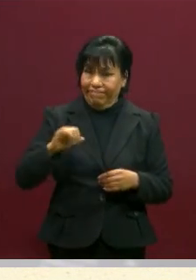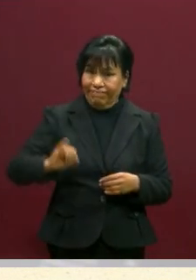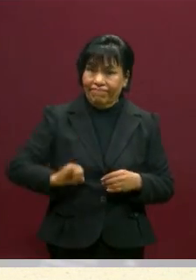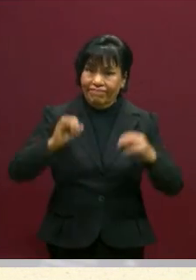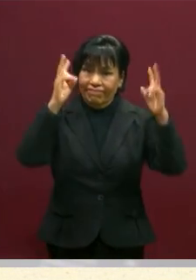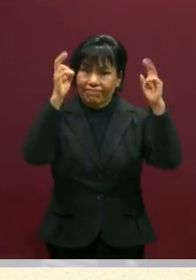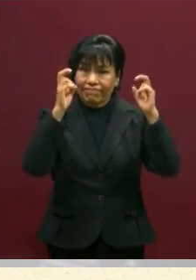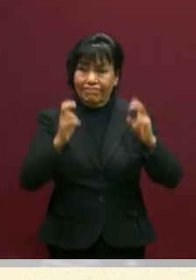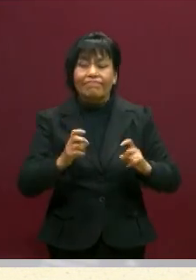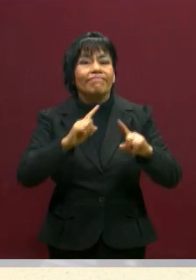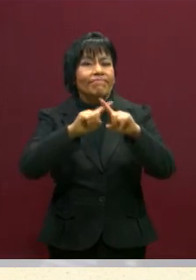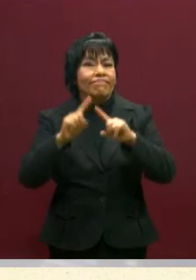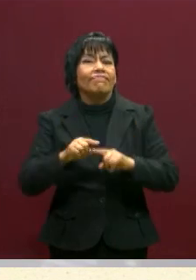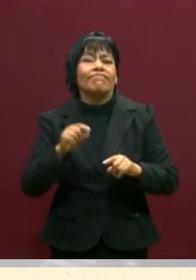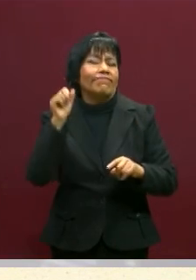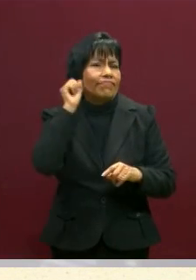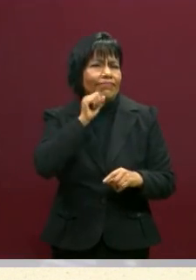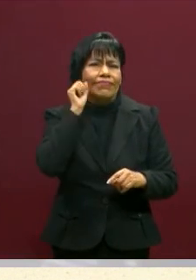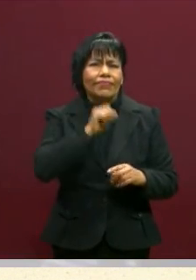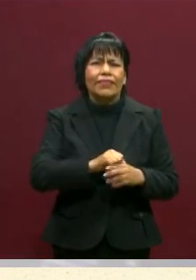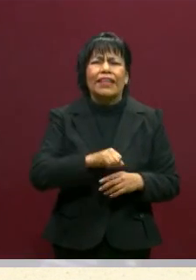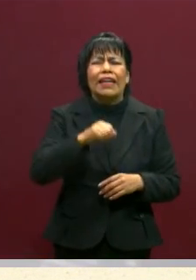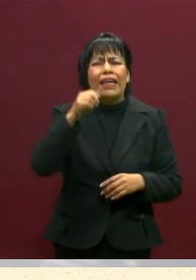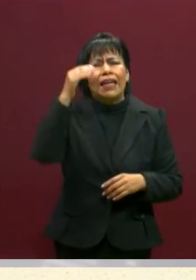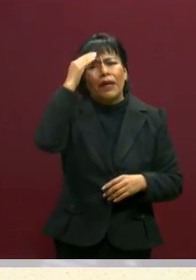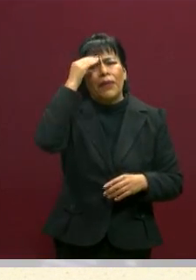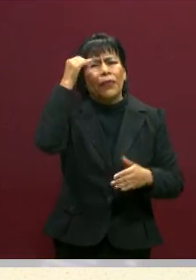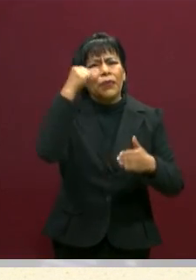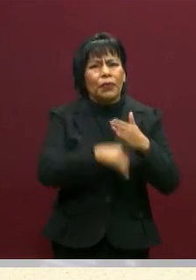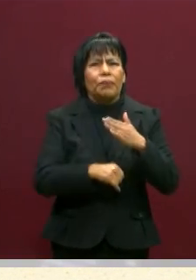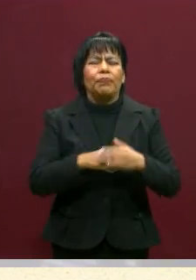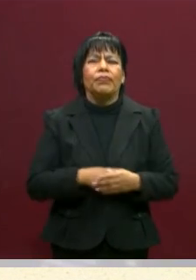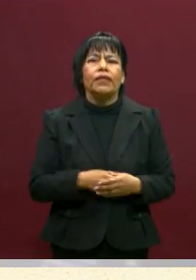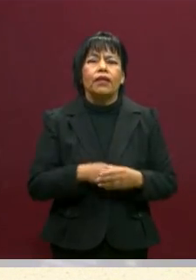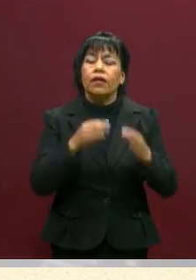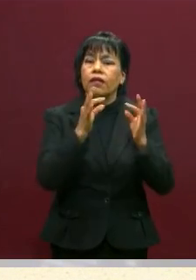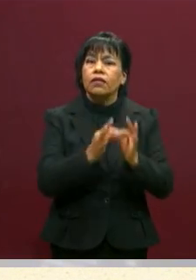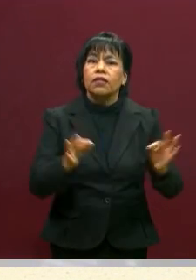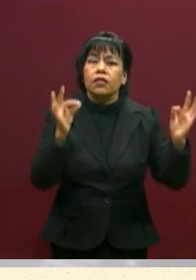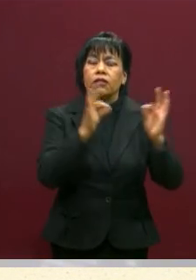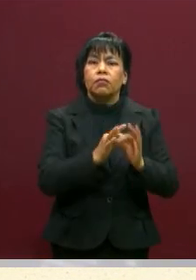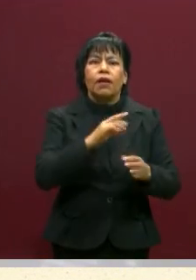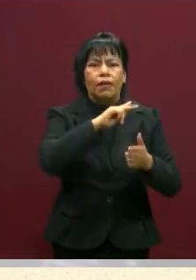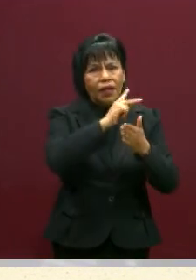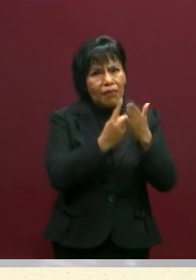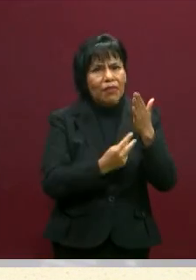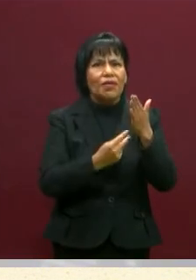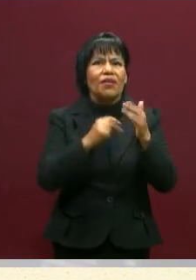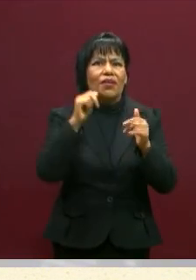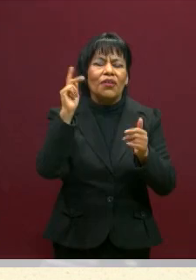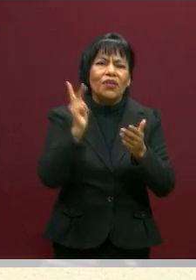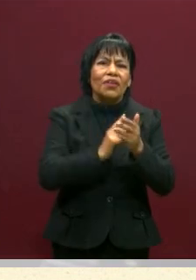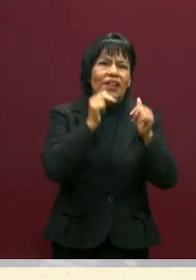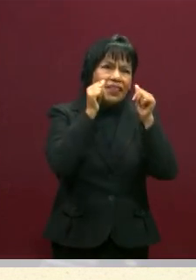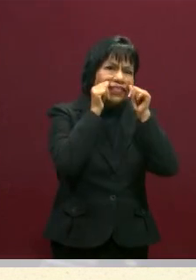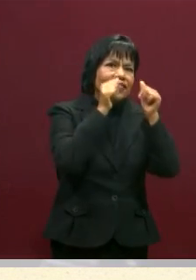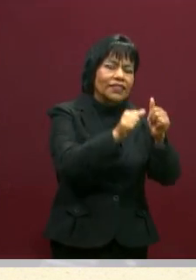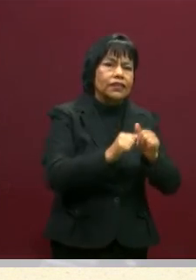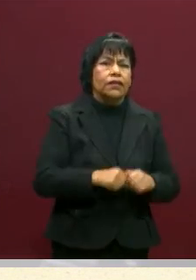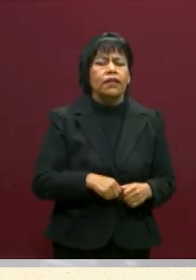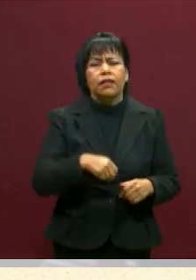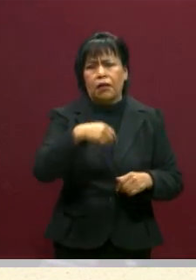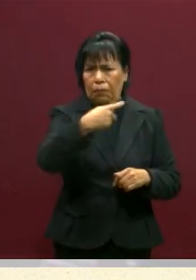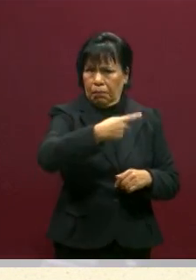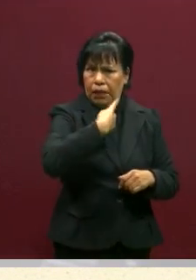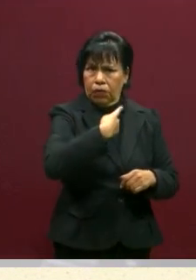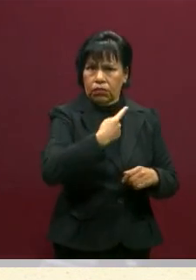los temas que abordas y que nos dejan esta reflexión, que vale la pena ver el programa, volverlo a escuchar y hacernos esas